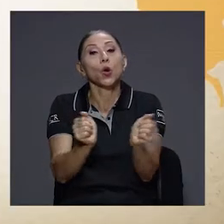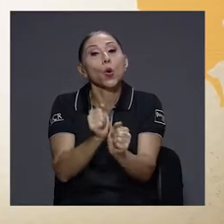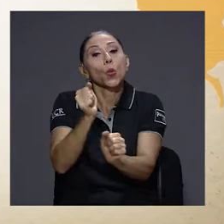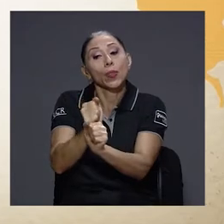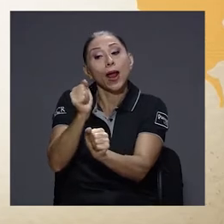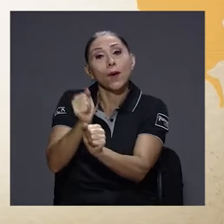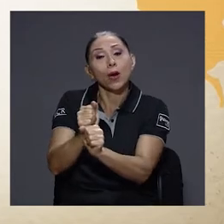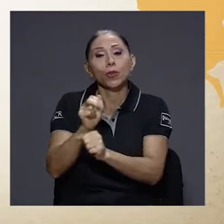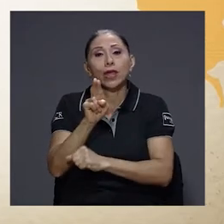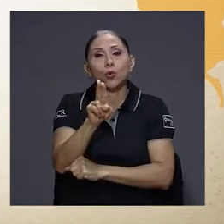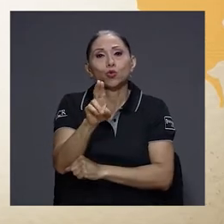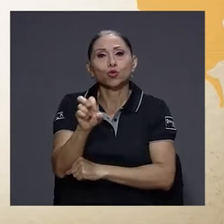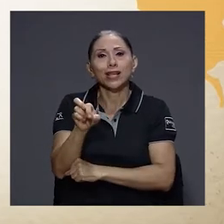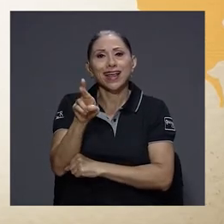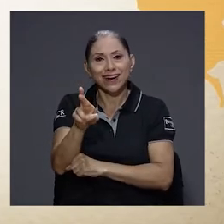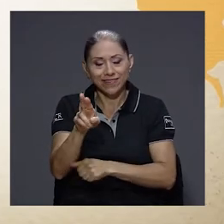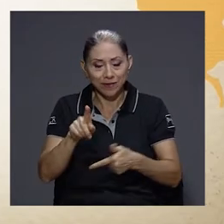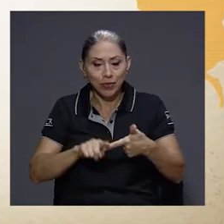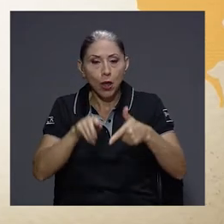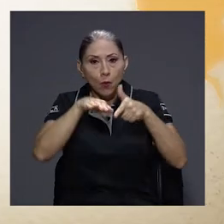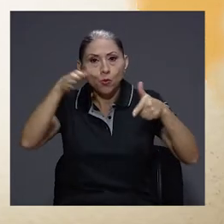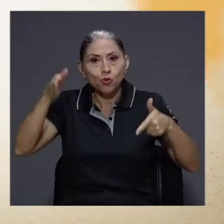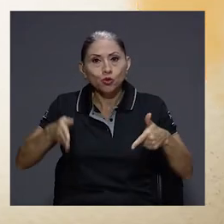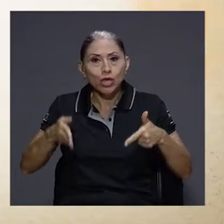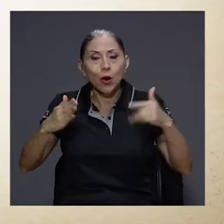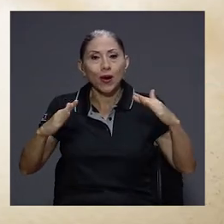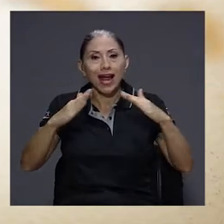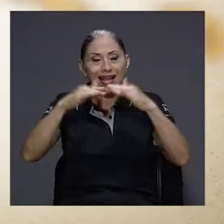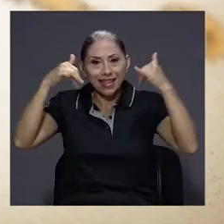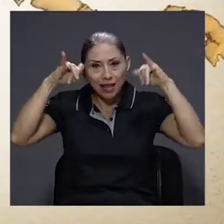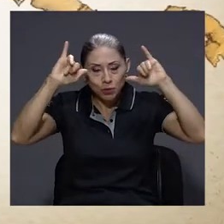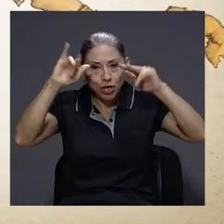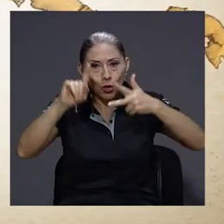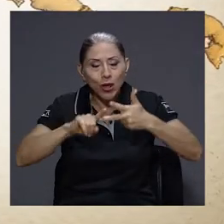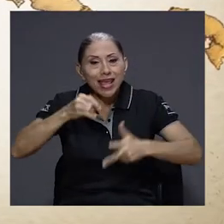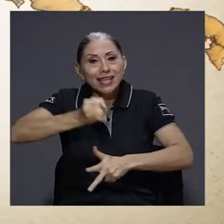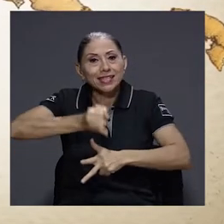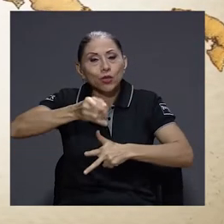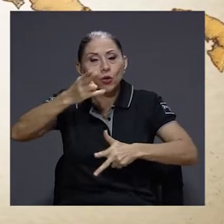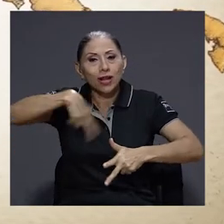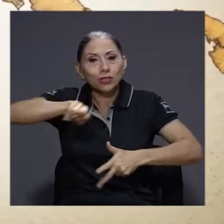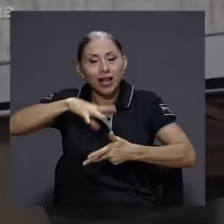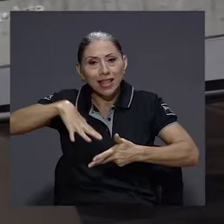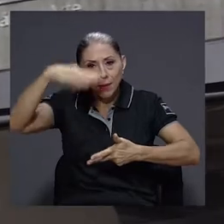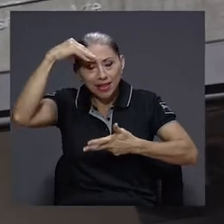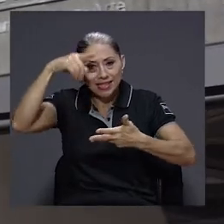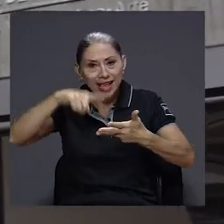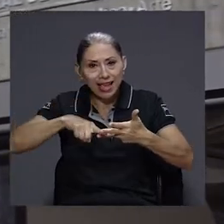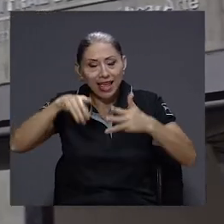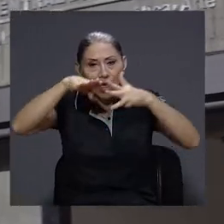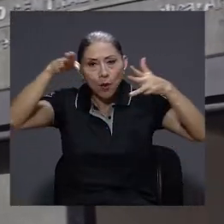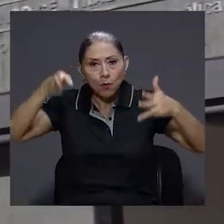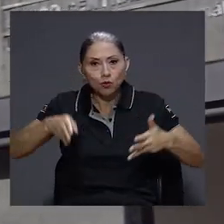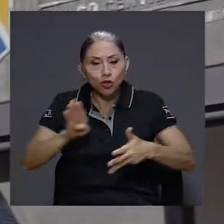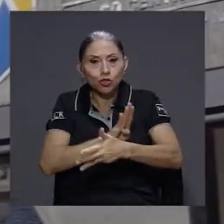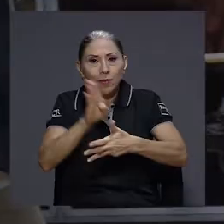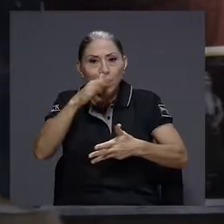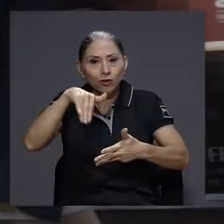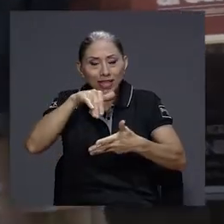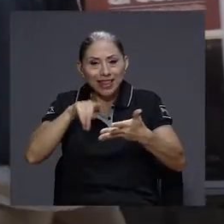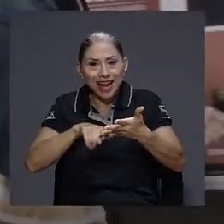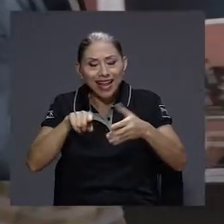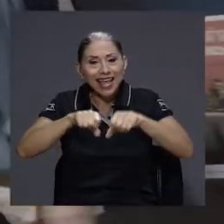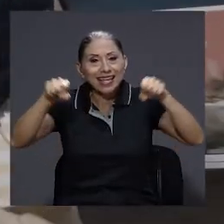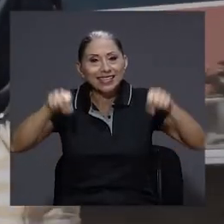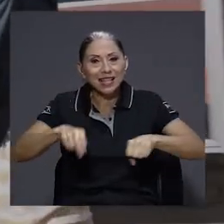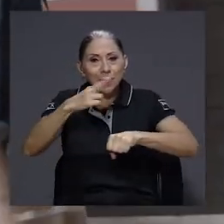trabajo conjunto de la UCR, el Museo Casa del Bollero, el Instituto Nacional de Aprendizaje, los Museos del Banco Central, el